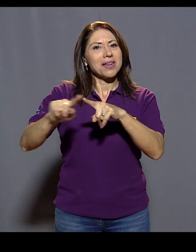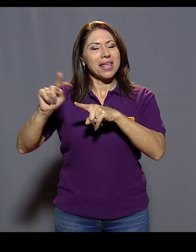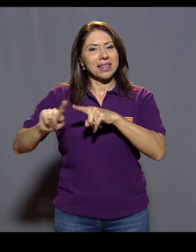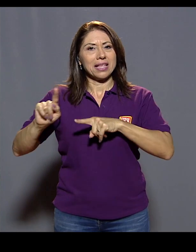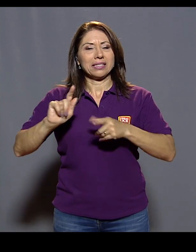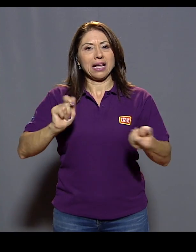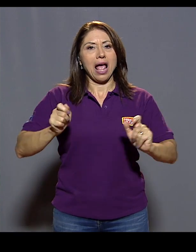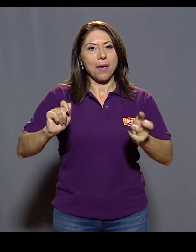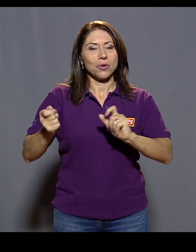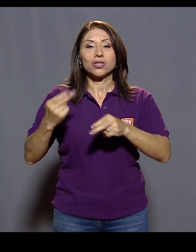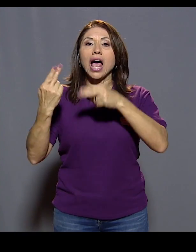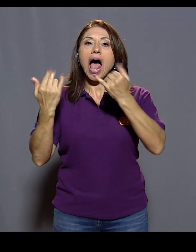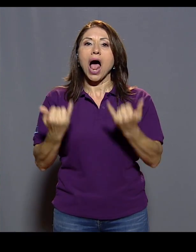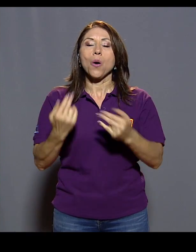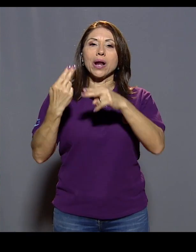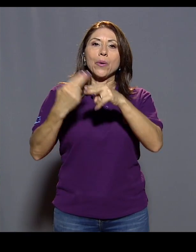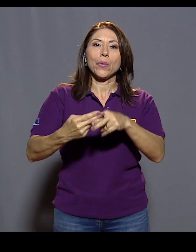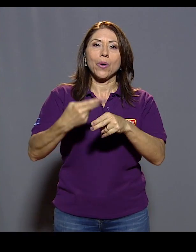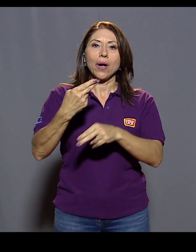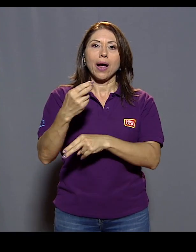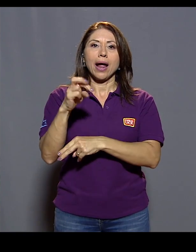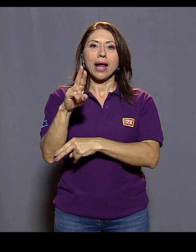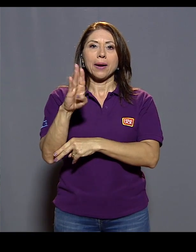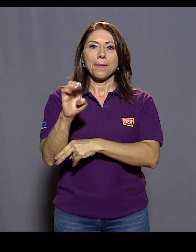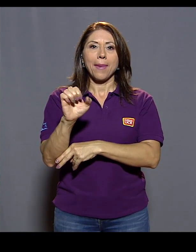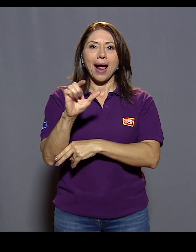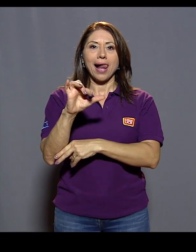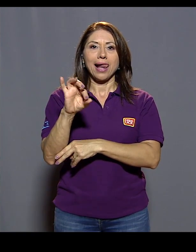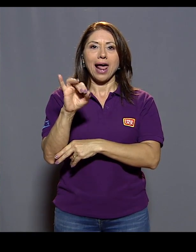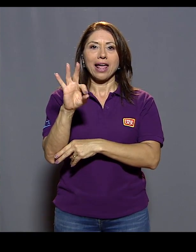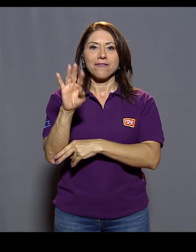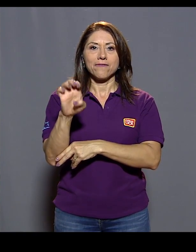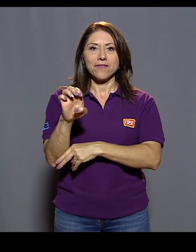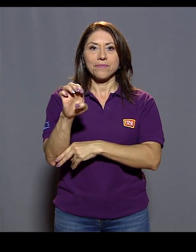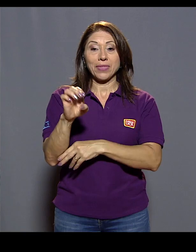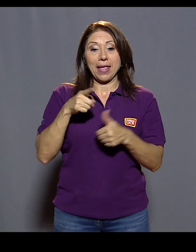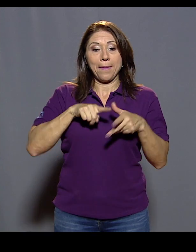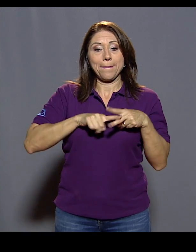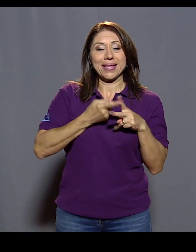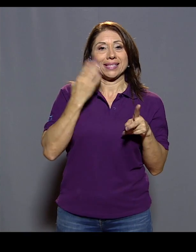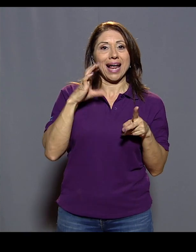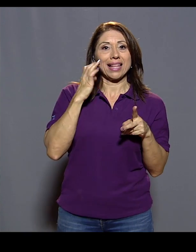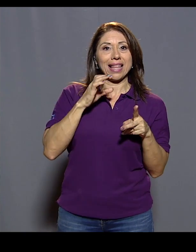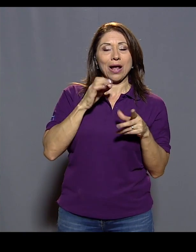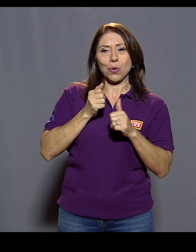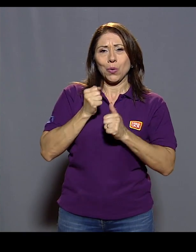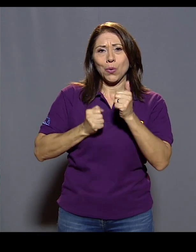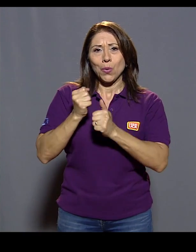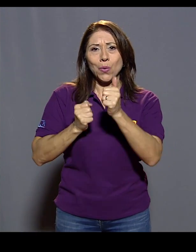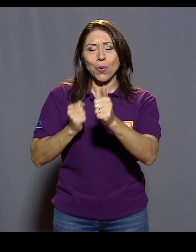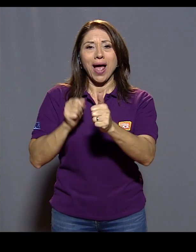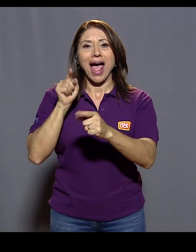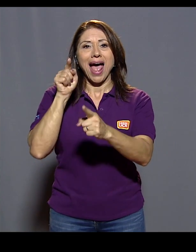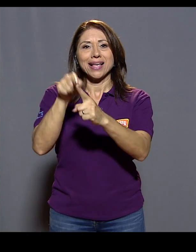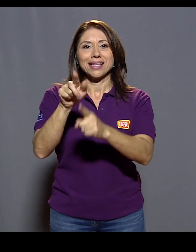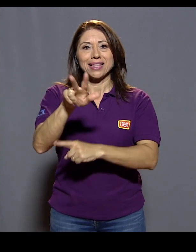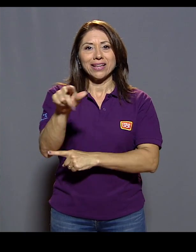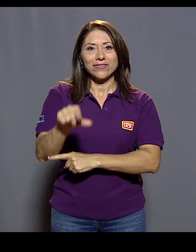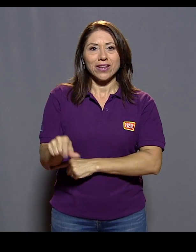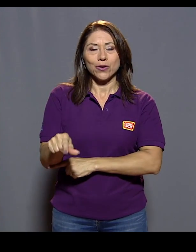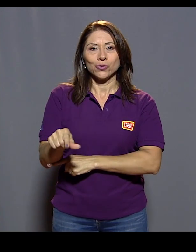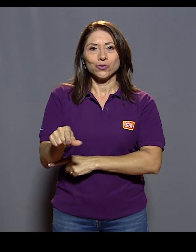Cartago y llega a Tres Ríos. Es un medio maratón y ahí recuerdo ver a un señor mayor